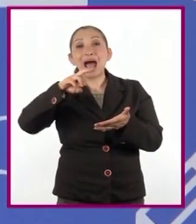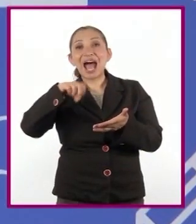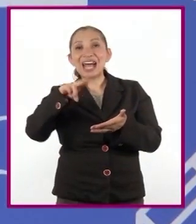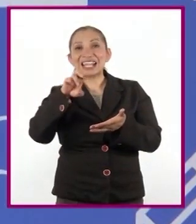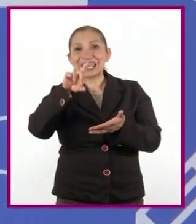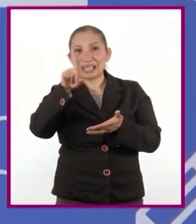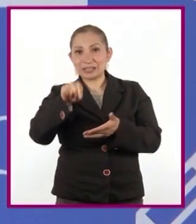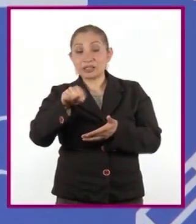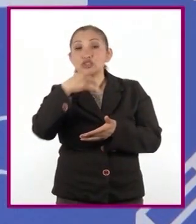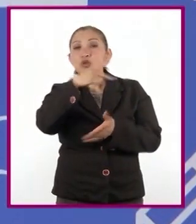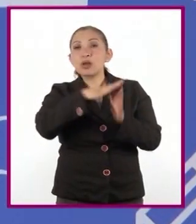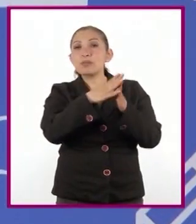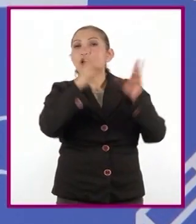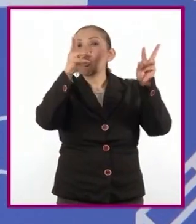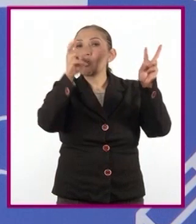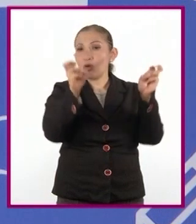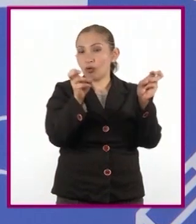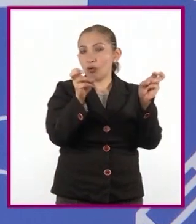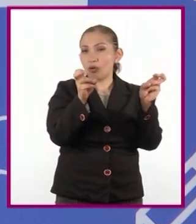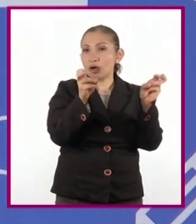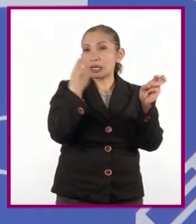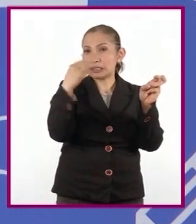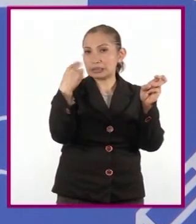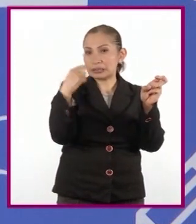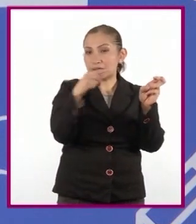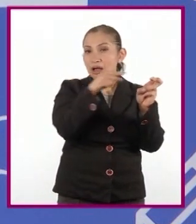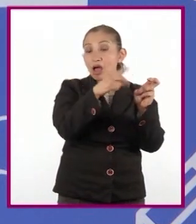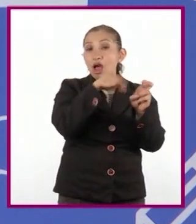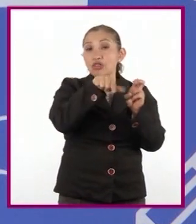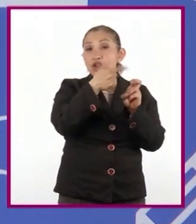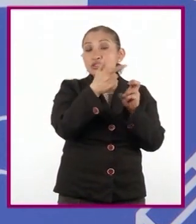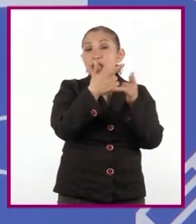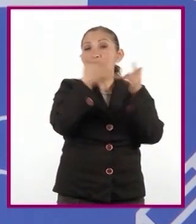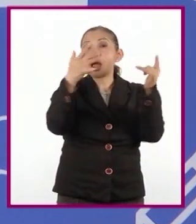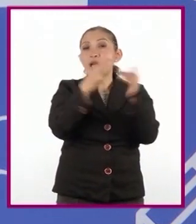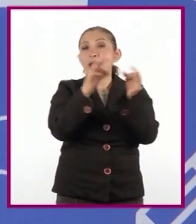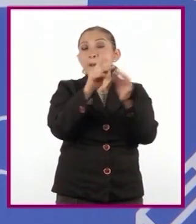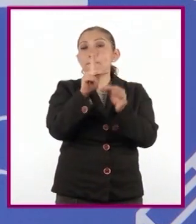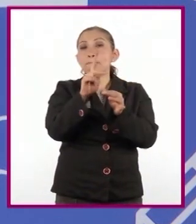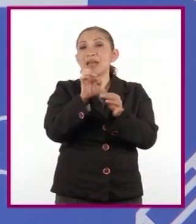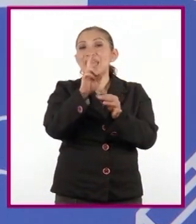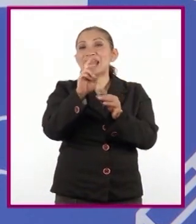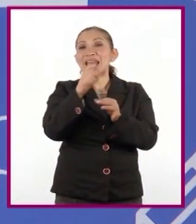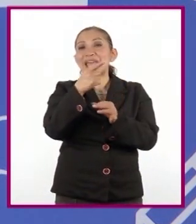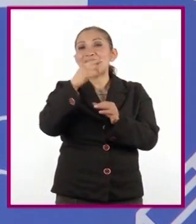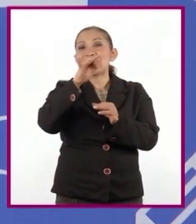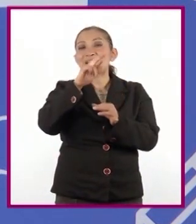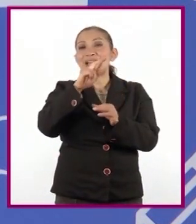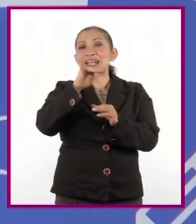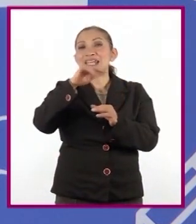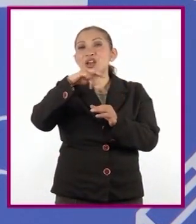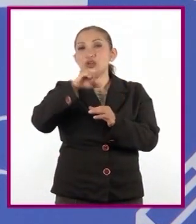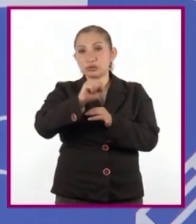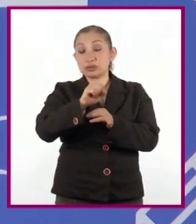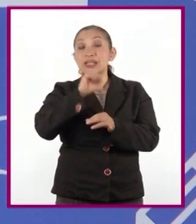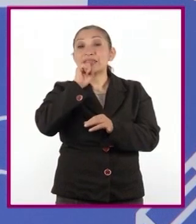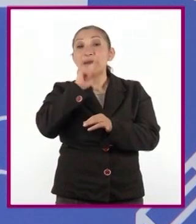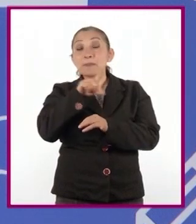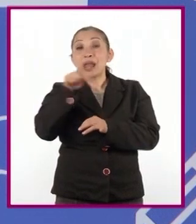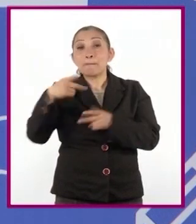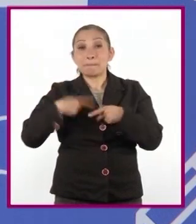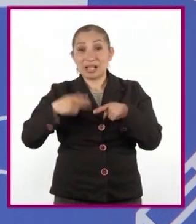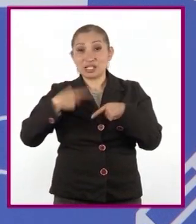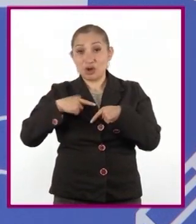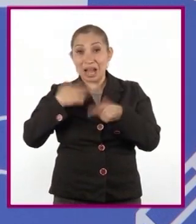para su libro que se llama Doce cuentos peregrinos. Además, el